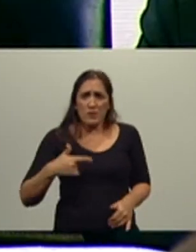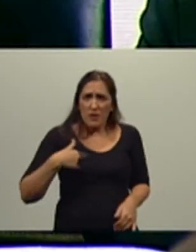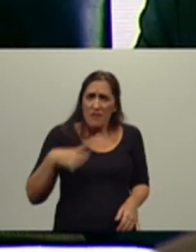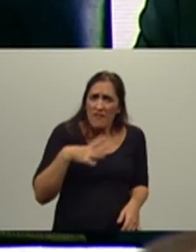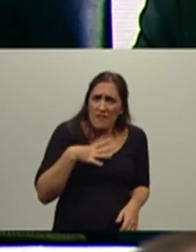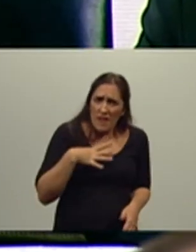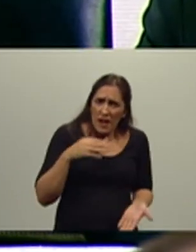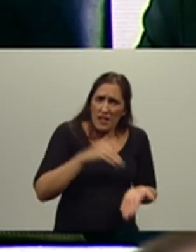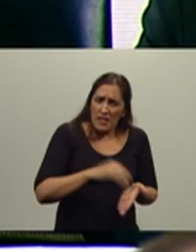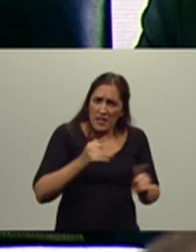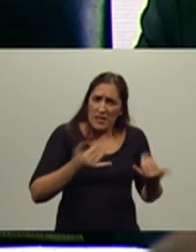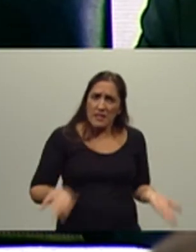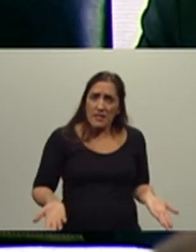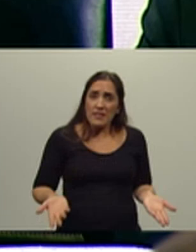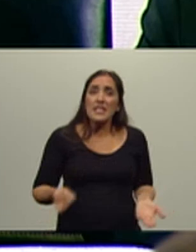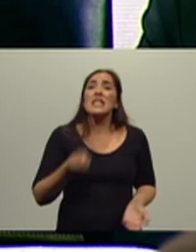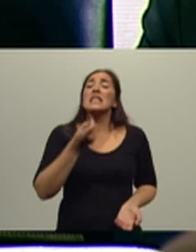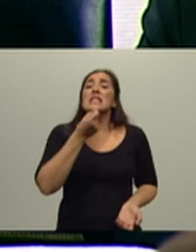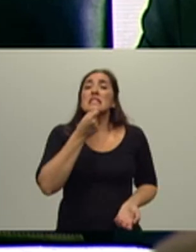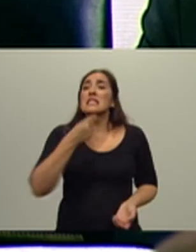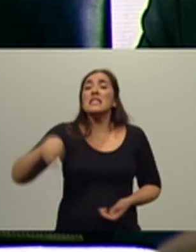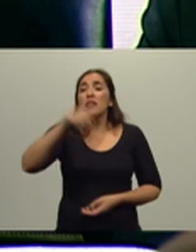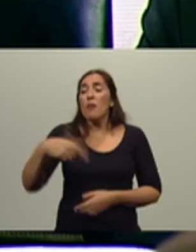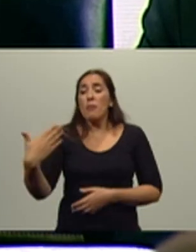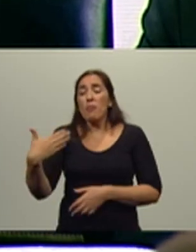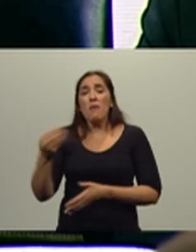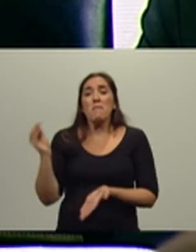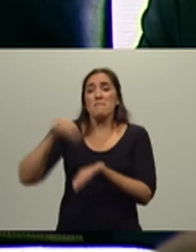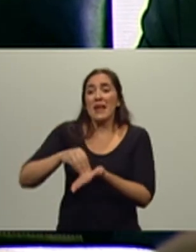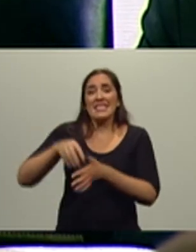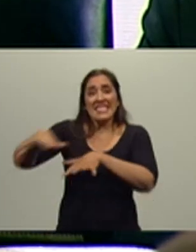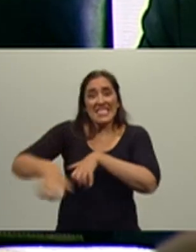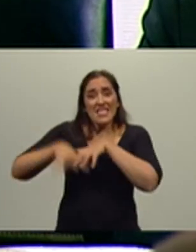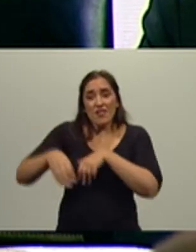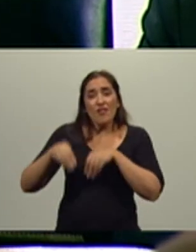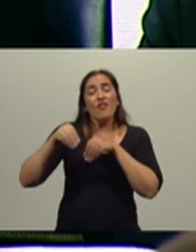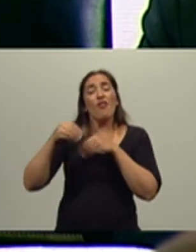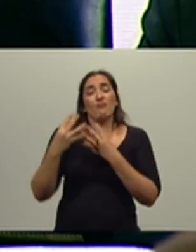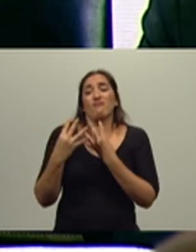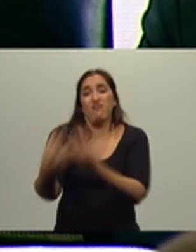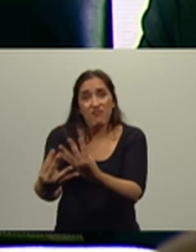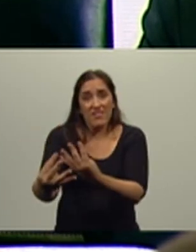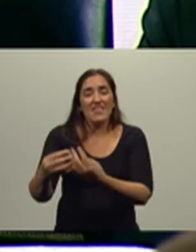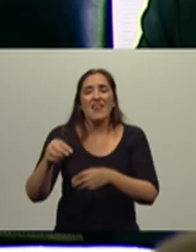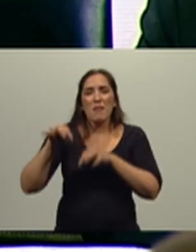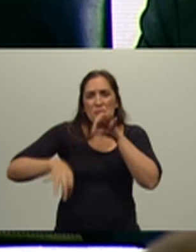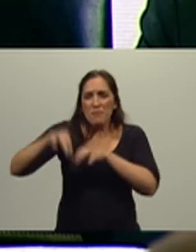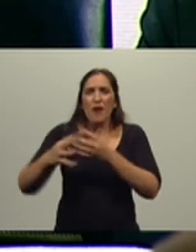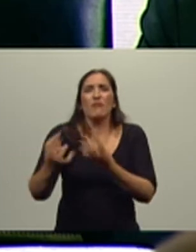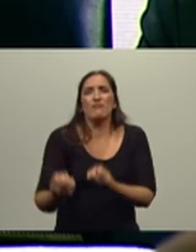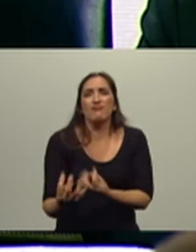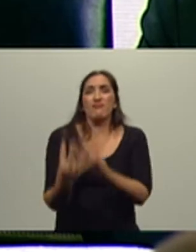no nos va a faltar, si para que puedan sembrar más trigo, tengo que devolverle esto a los que ya tienen,